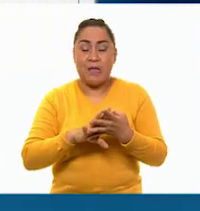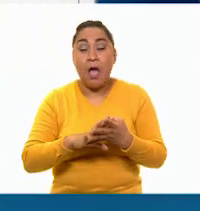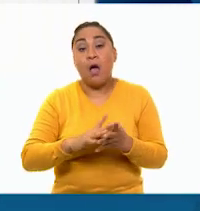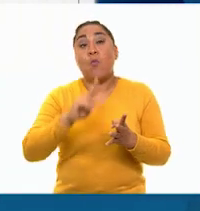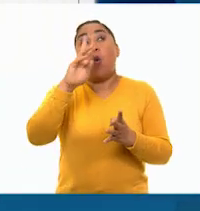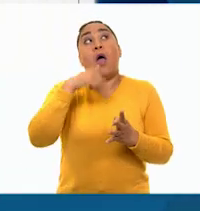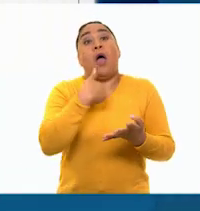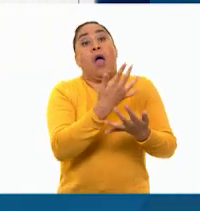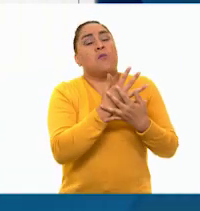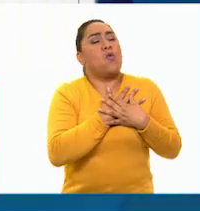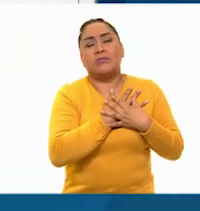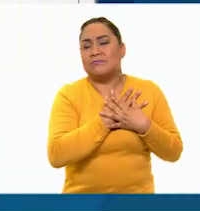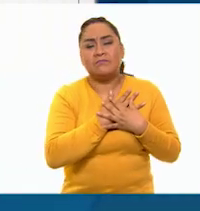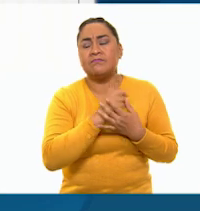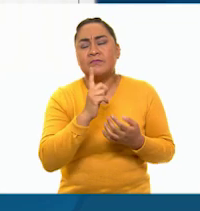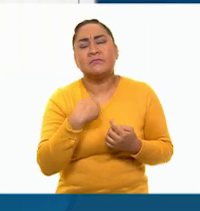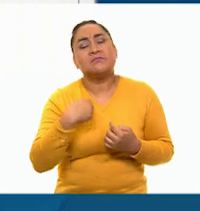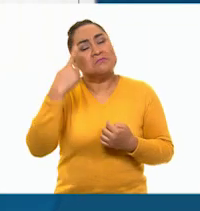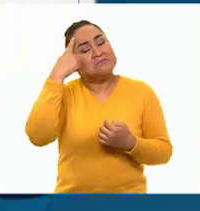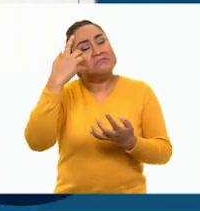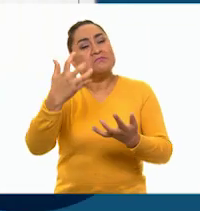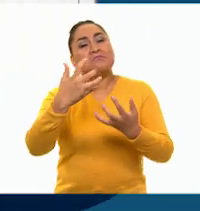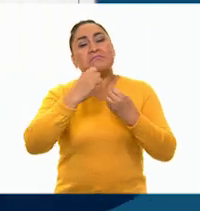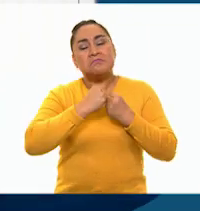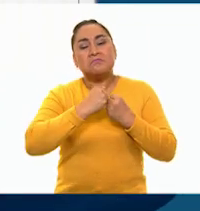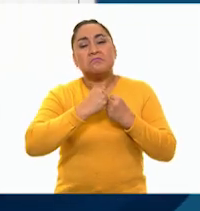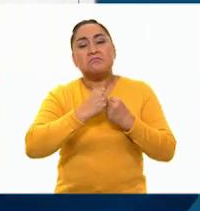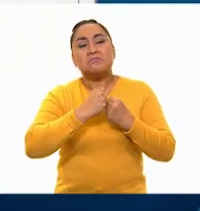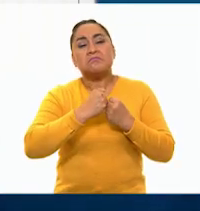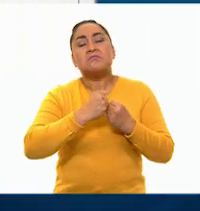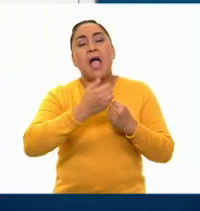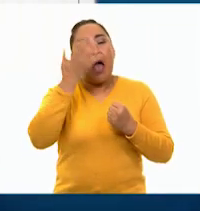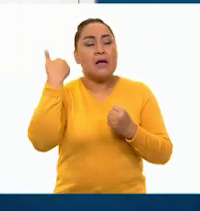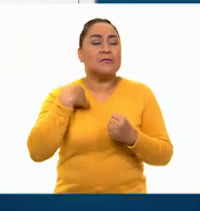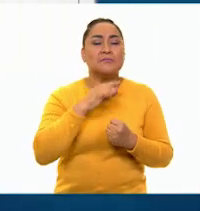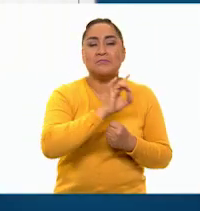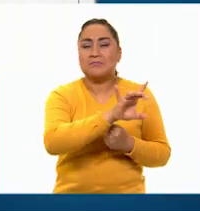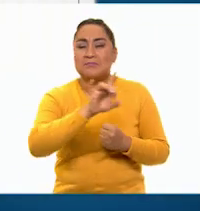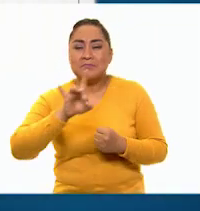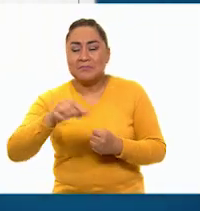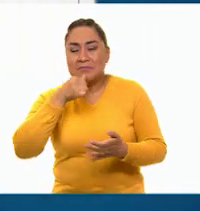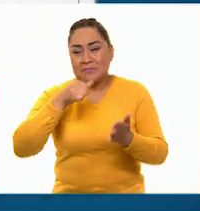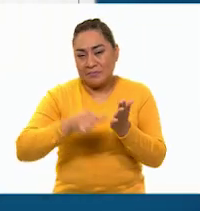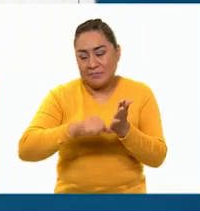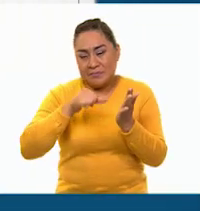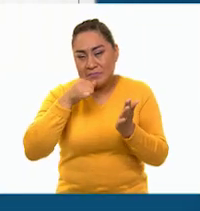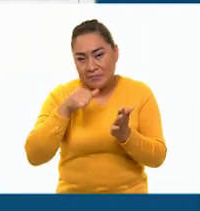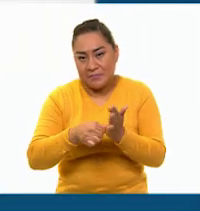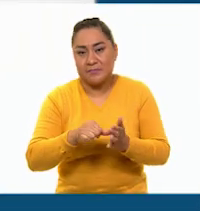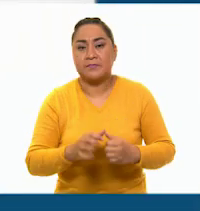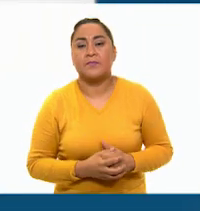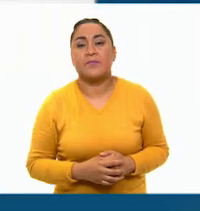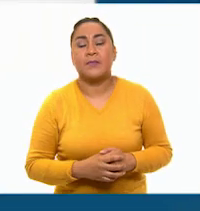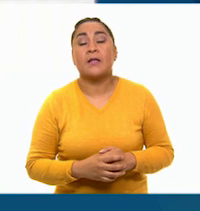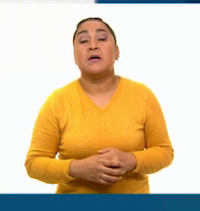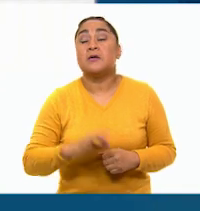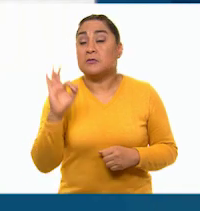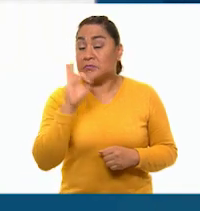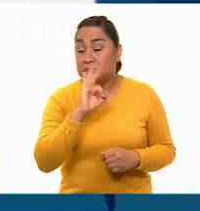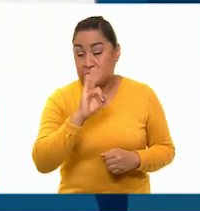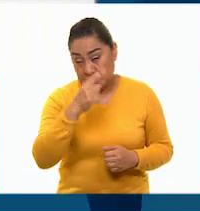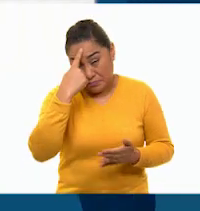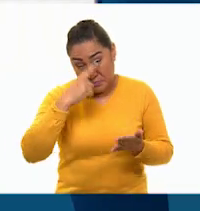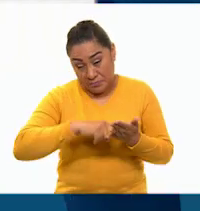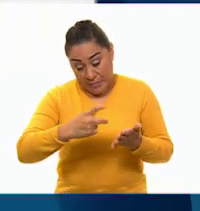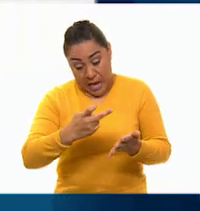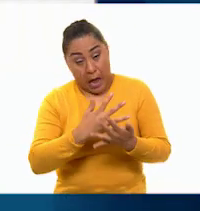originó el amor, sino el haberme apresado a un correo que mandaba yo a los antiguos patriotas. Si el amor creo usted